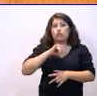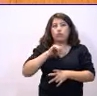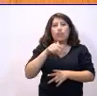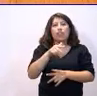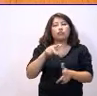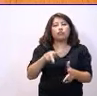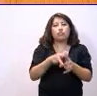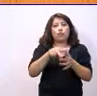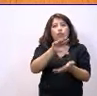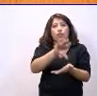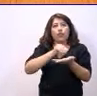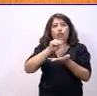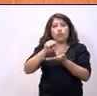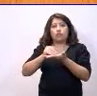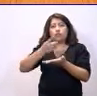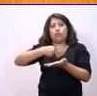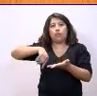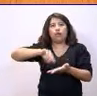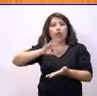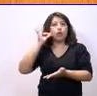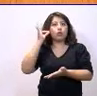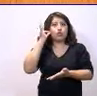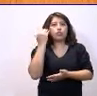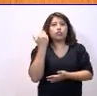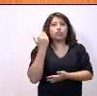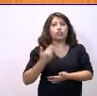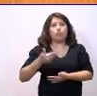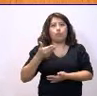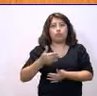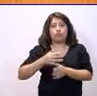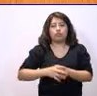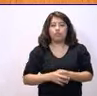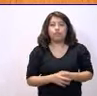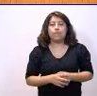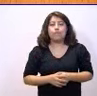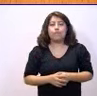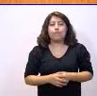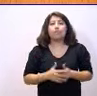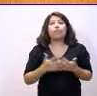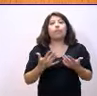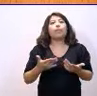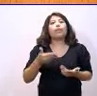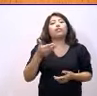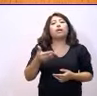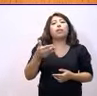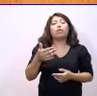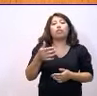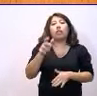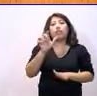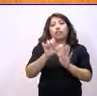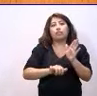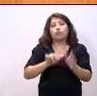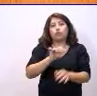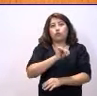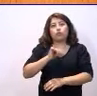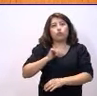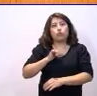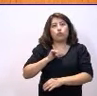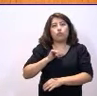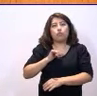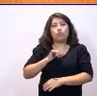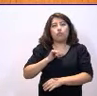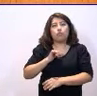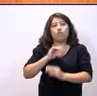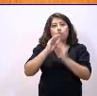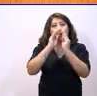sociales que para nosotras es muy importante. Por tanto, creo que urge aprobar ese Estatuto de Autonomía y plantearlo. Pero también el